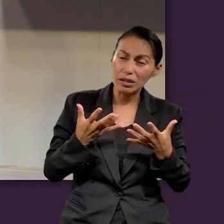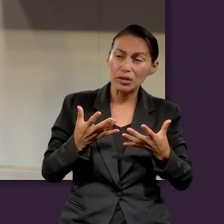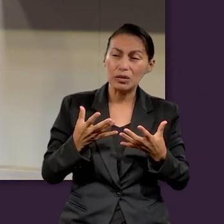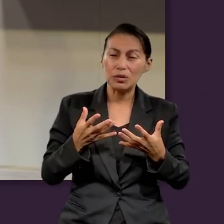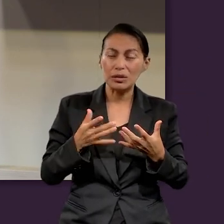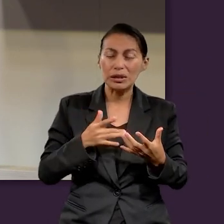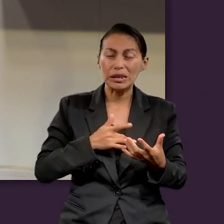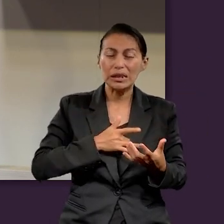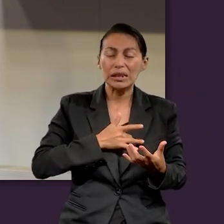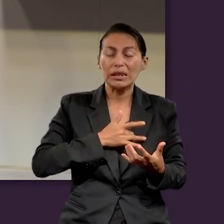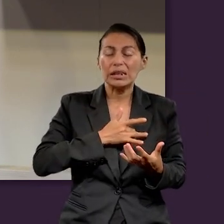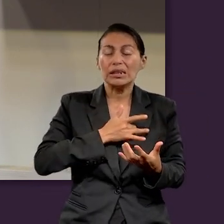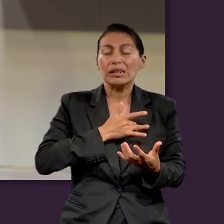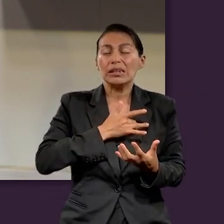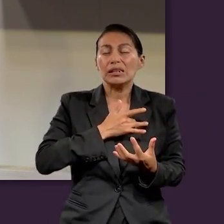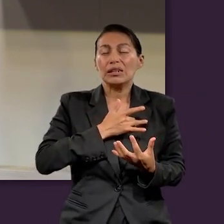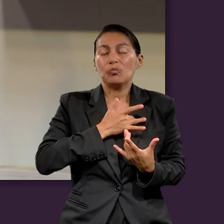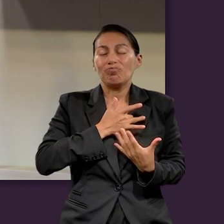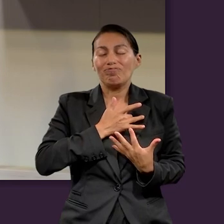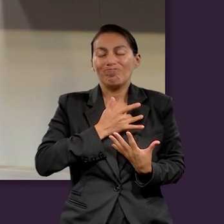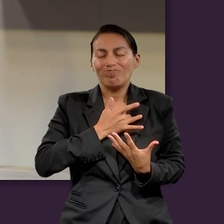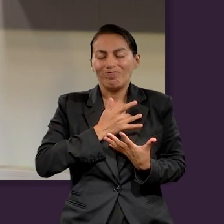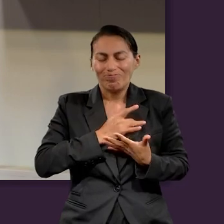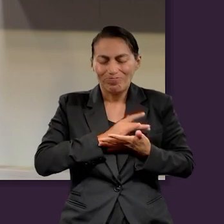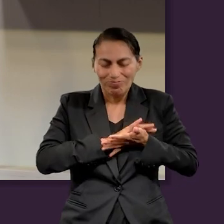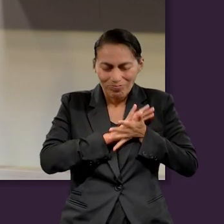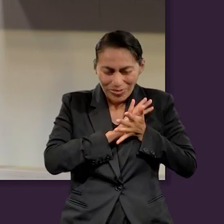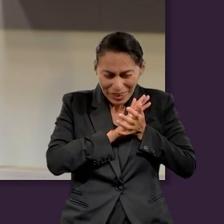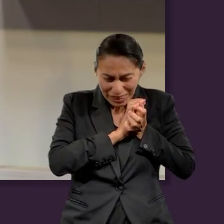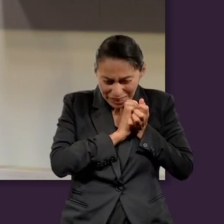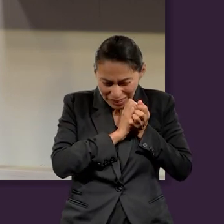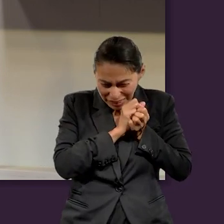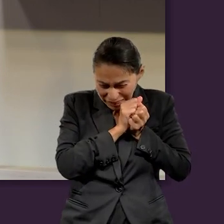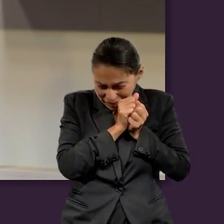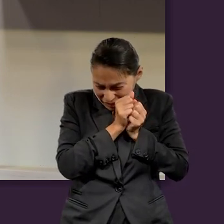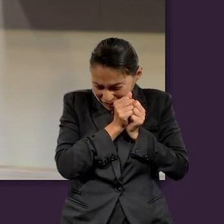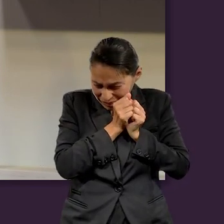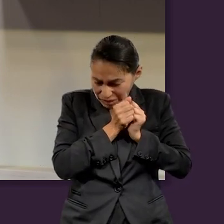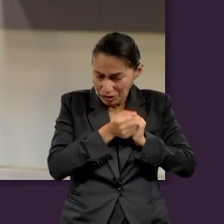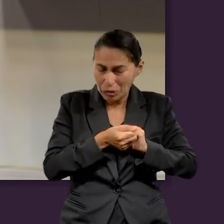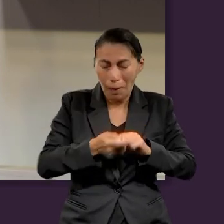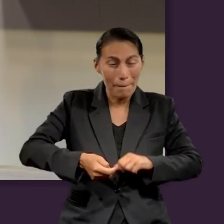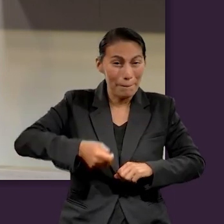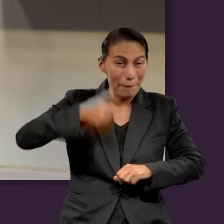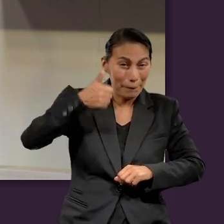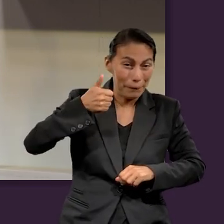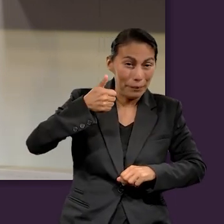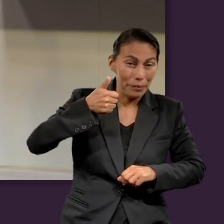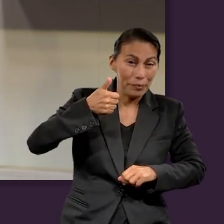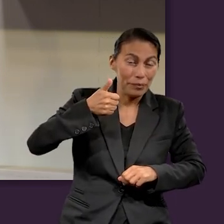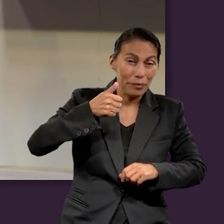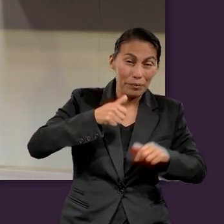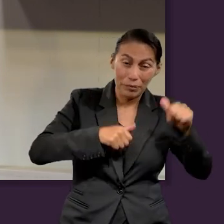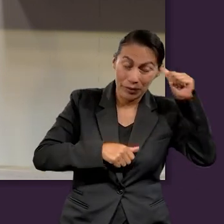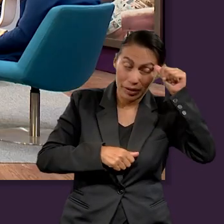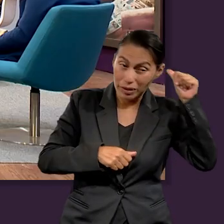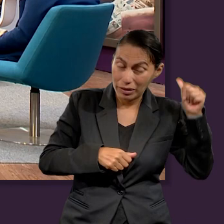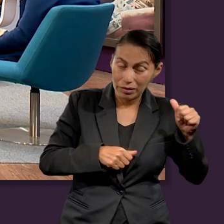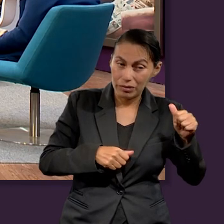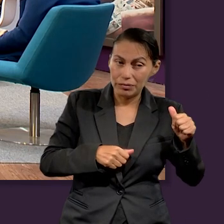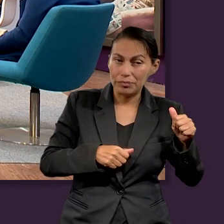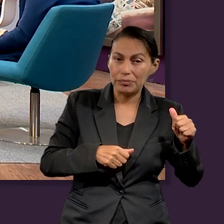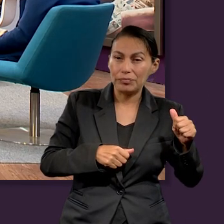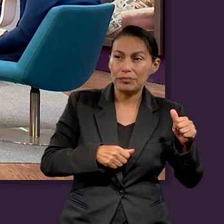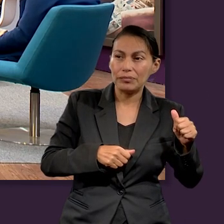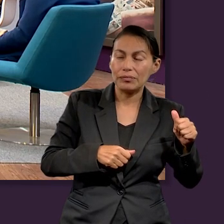cuando se empezaron a generar todos esos sentimientos y emociones de lo que por primera vez el pecado